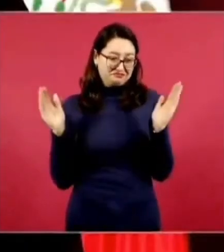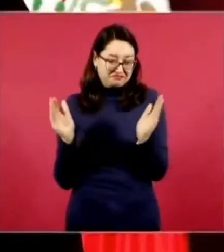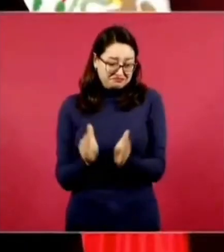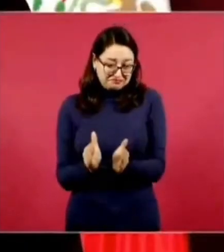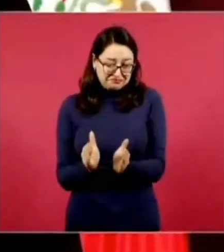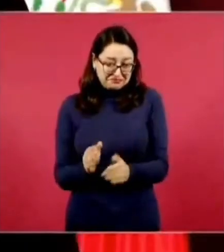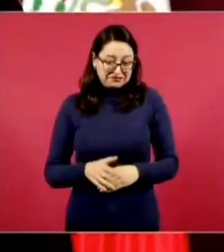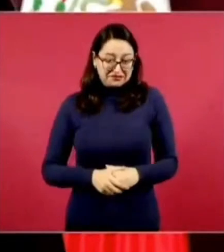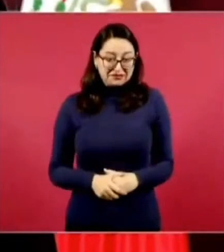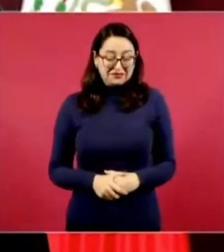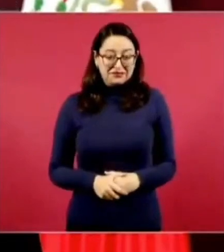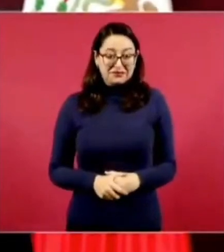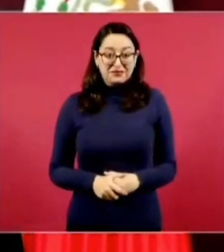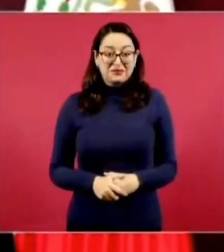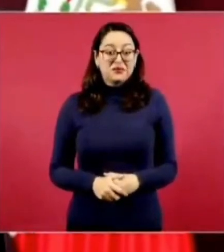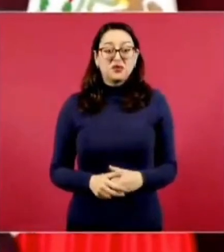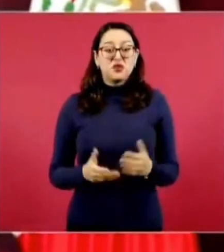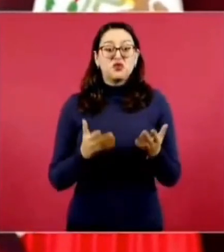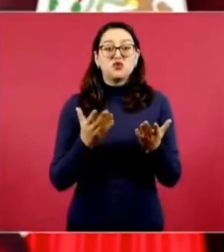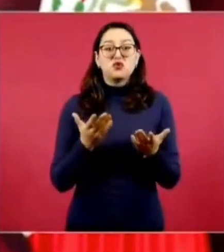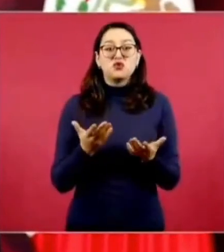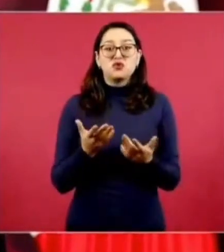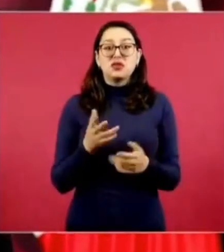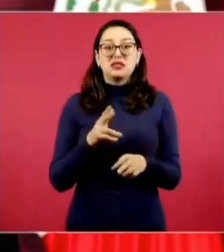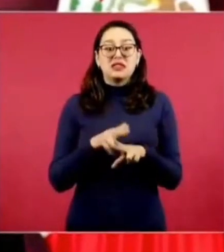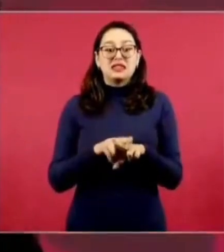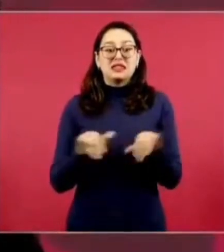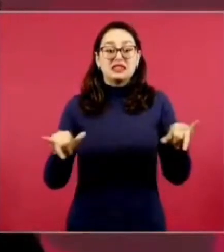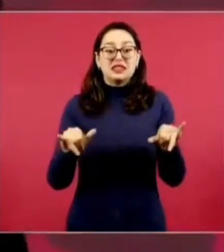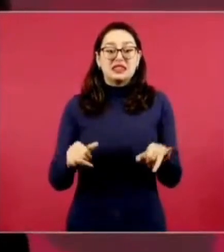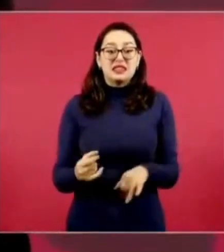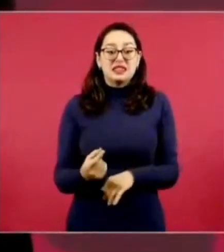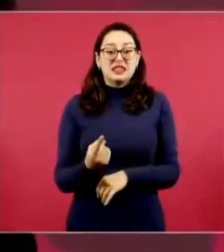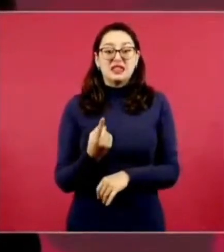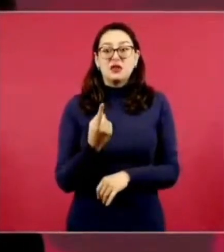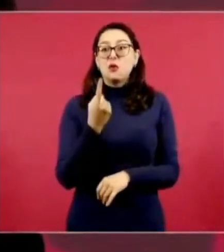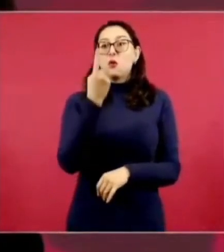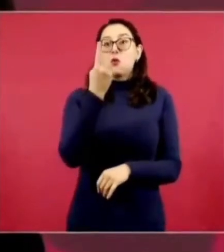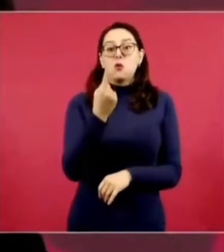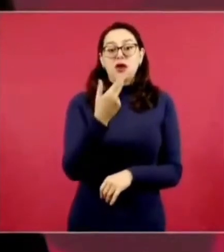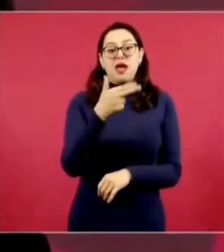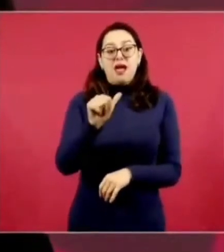no llega ni a hectárea y media y un rancho pues